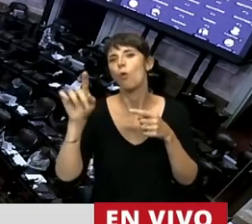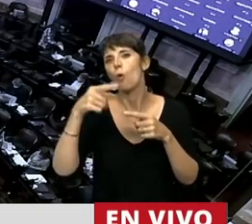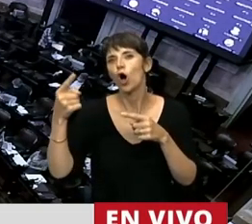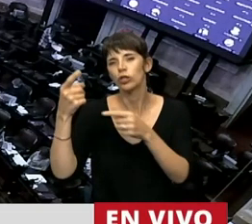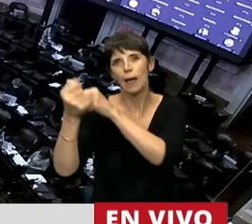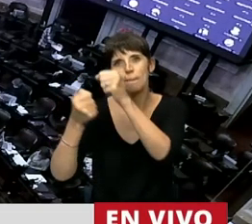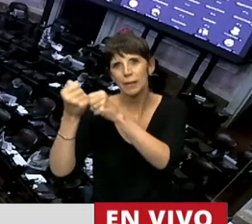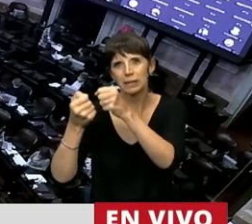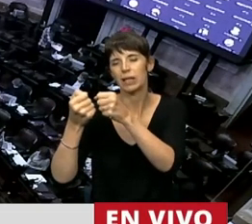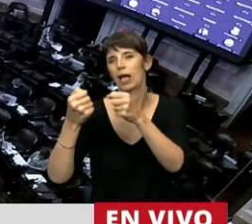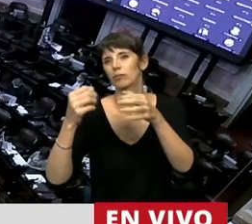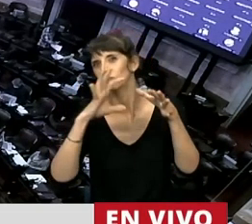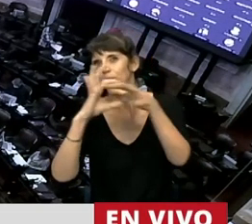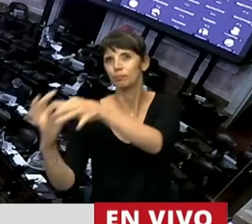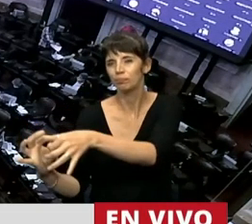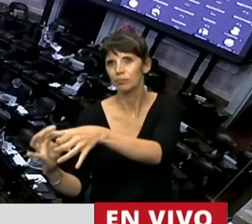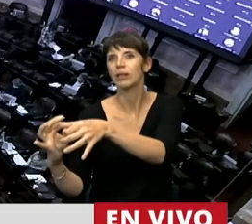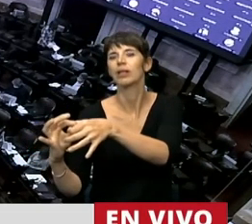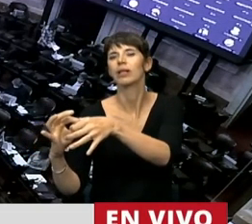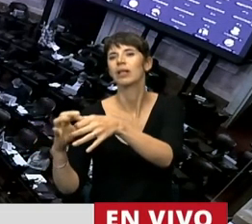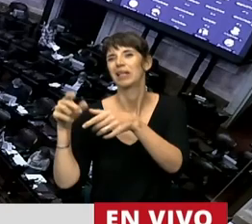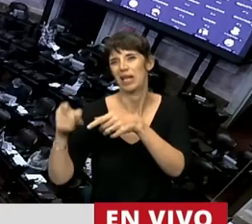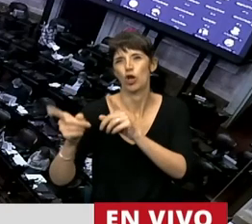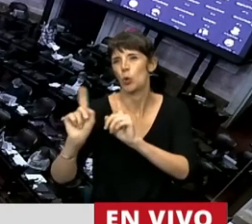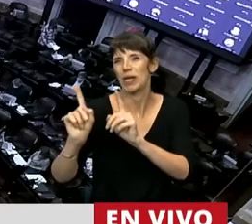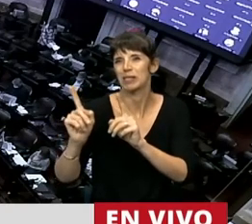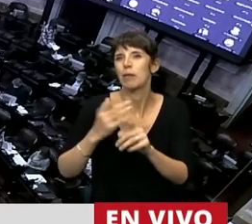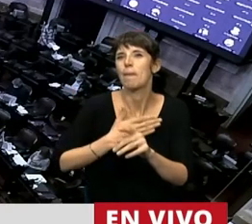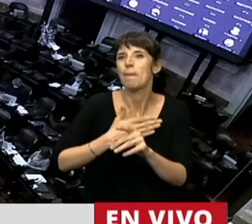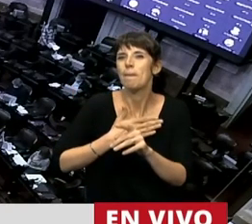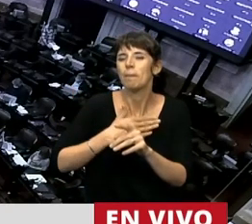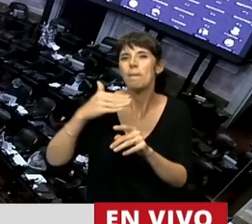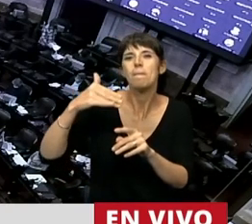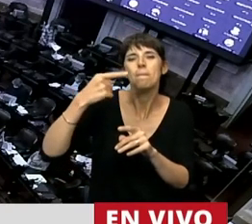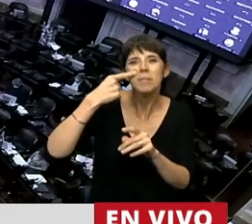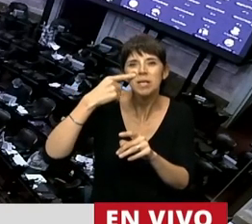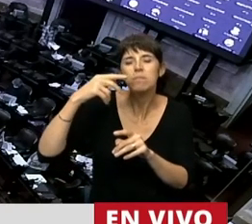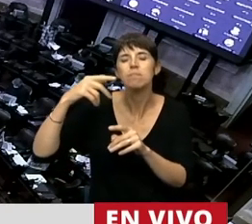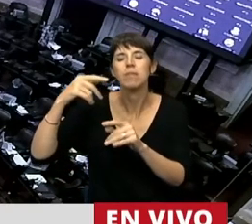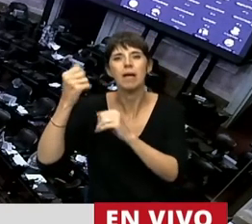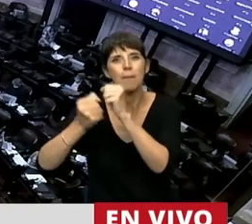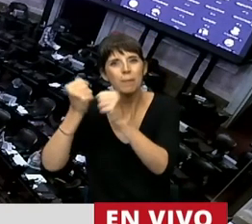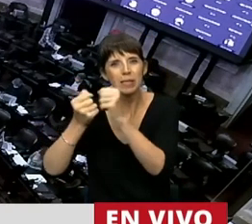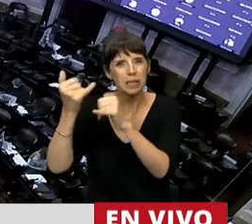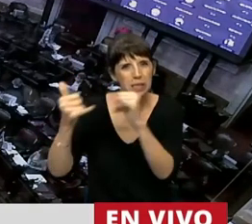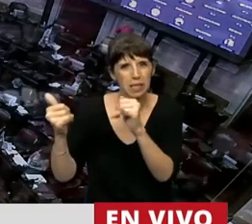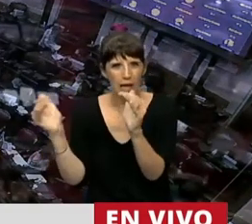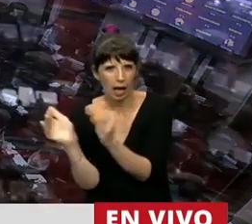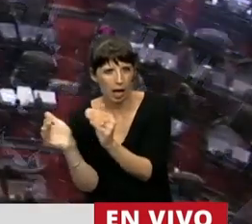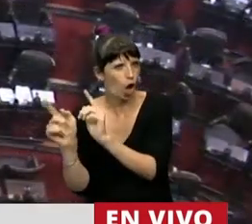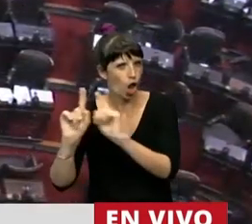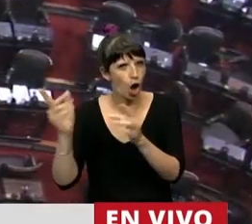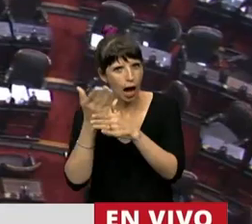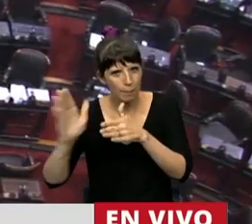24.467 con la exclusión de aquellos que estén vinculados o